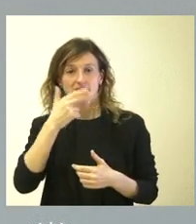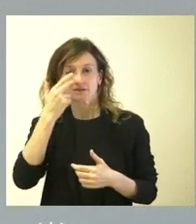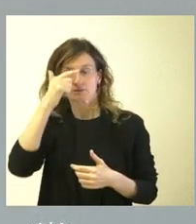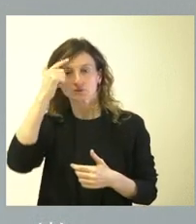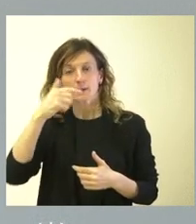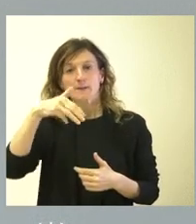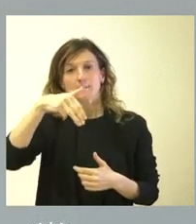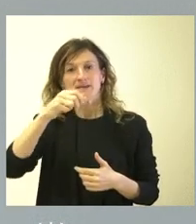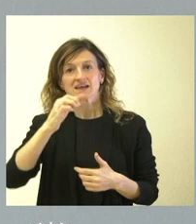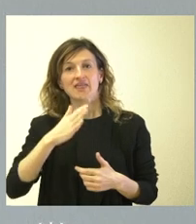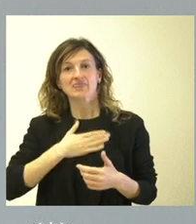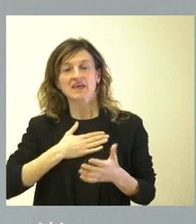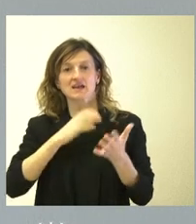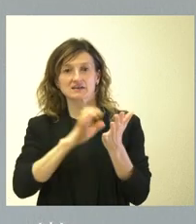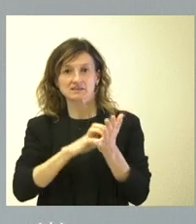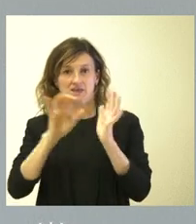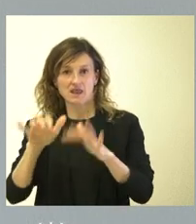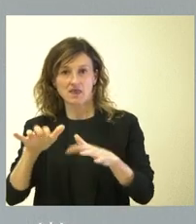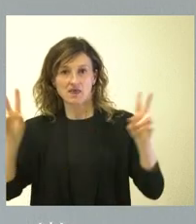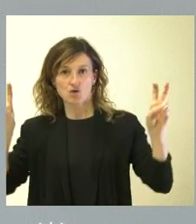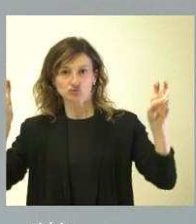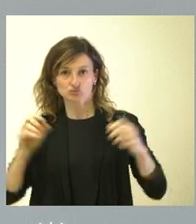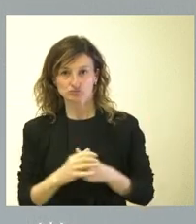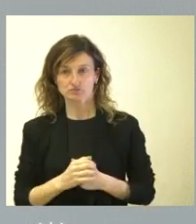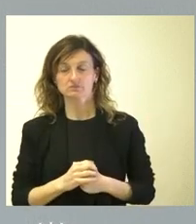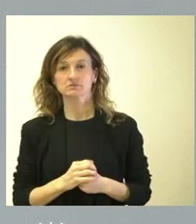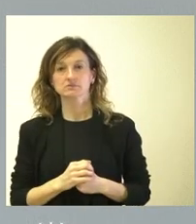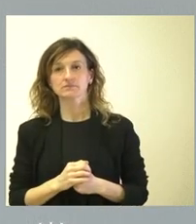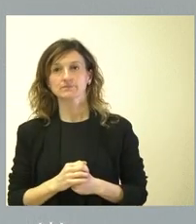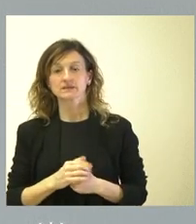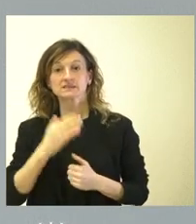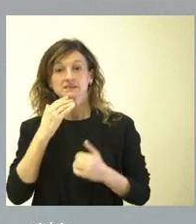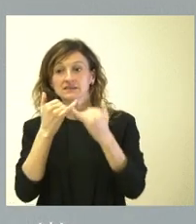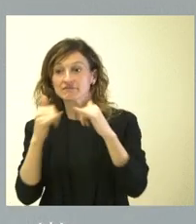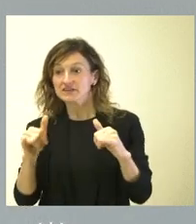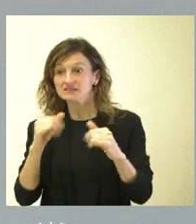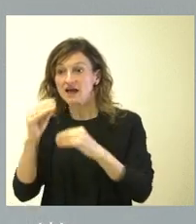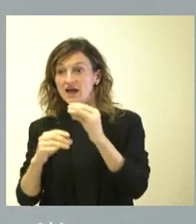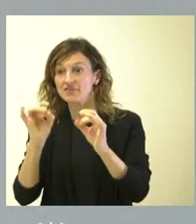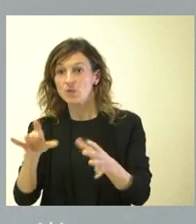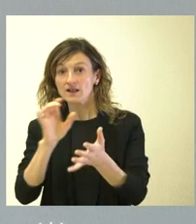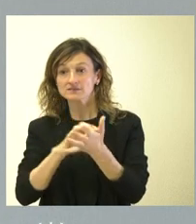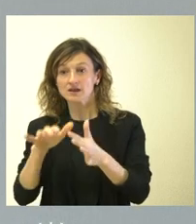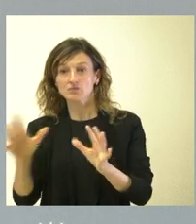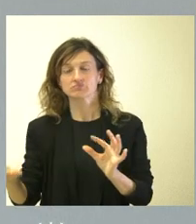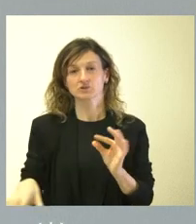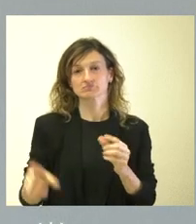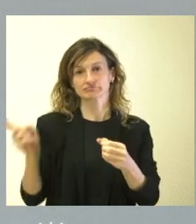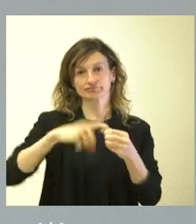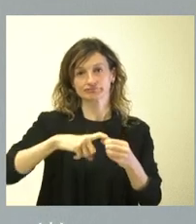mascaradas de Castilla y León y, por tanto, a todas las que, como tal, tengan esa categoría en el conjunto de la comunidad autónoma, pero es verdad que,